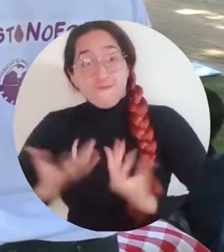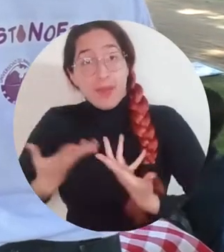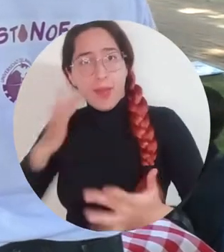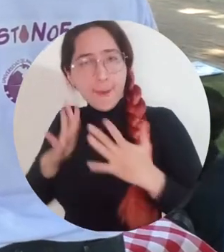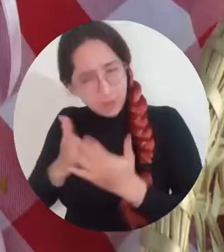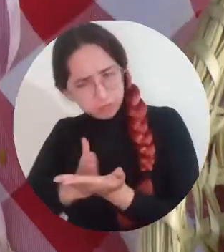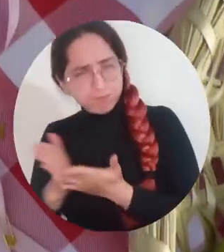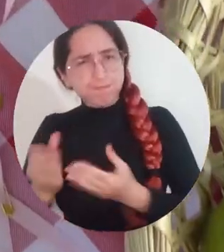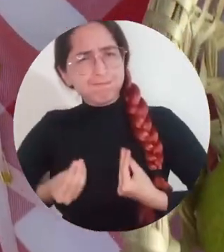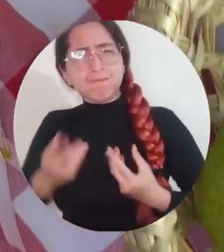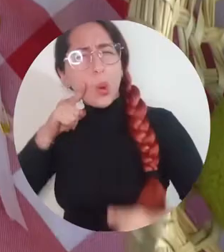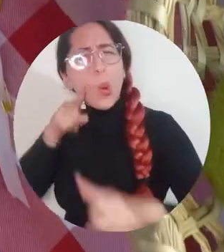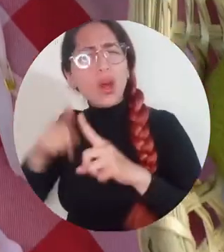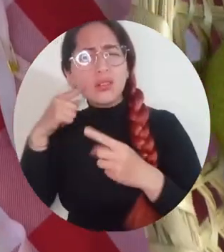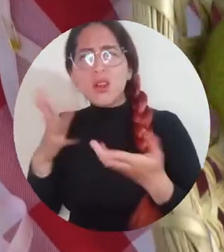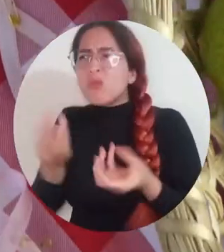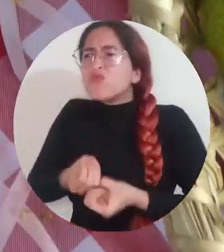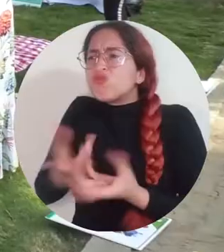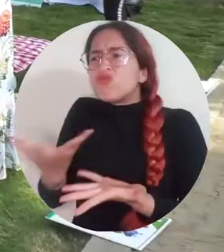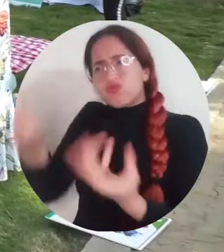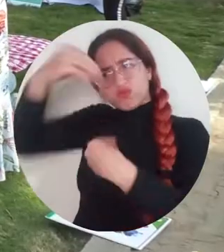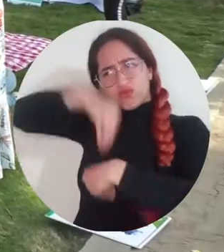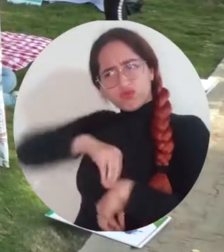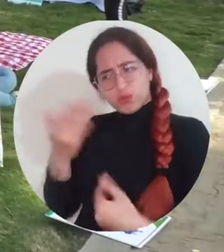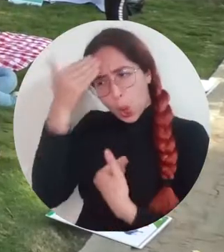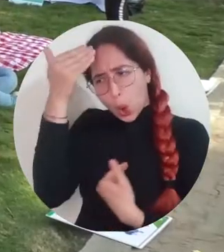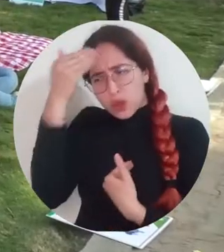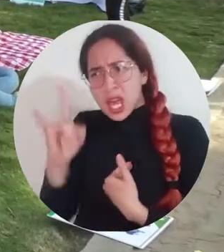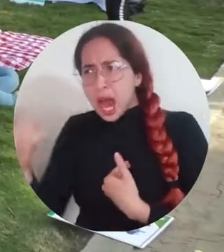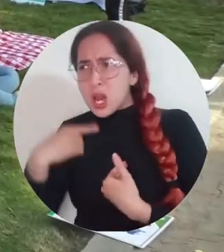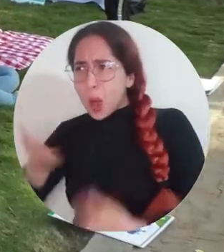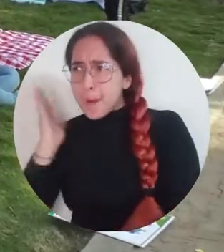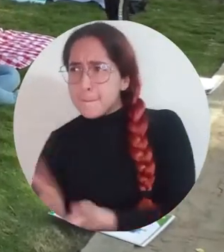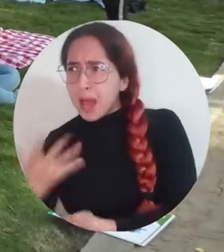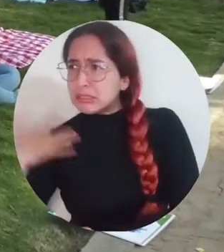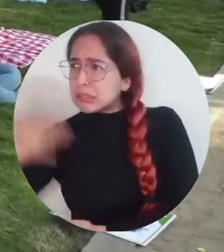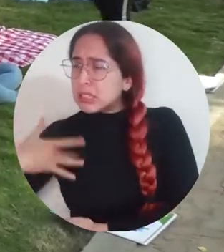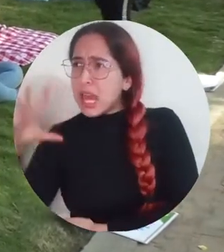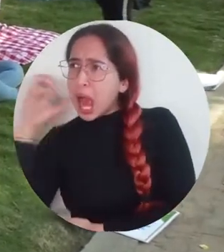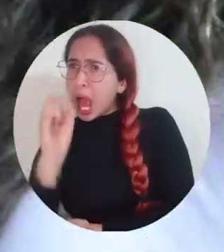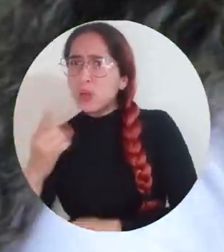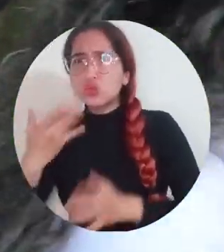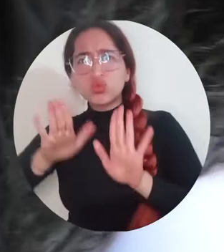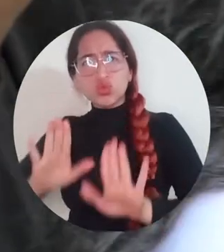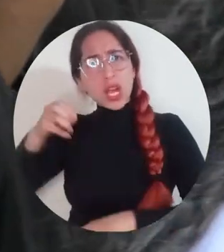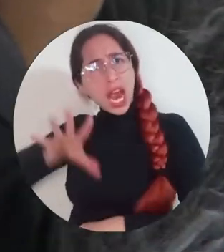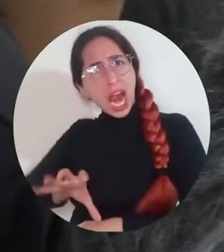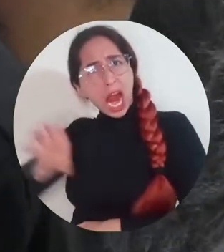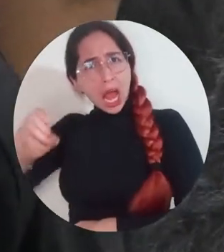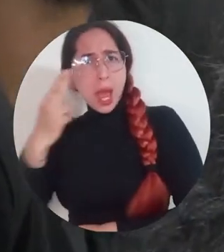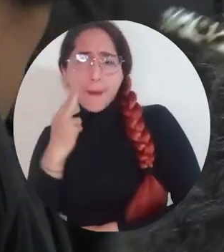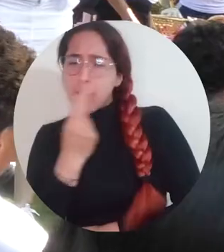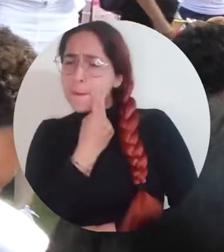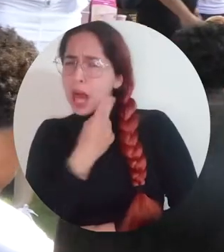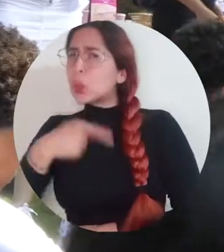una iniciativa que propende por generar conciencia sobre la importancia de la detección temprana del cáncer de mama, el cual es considerado el tipo de